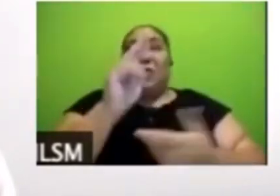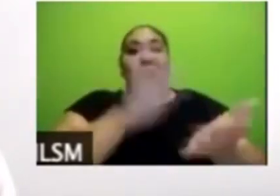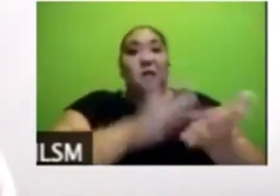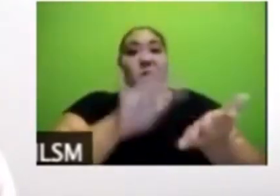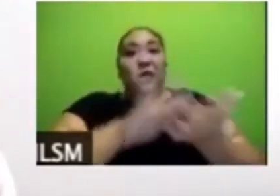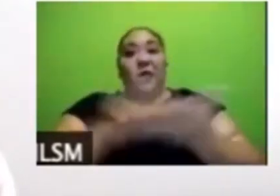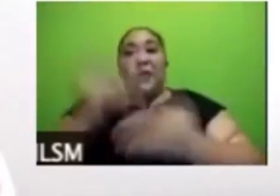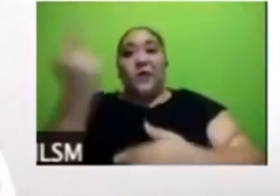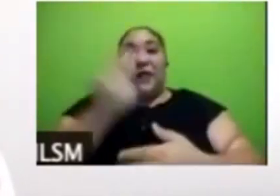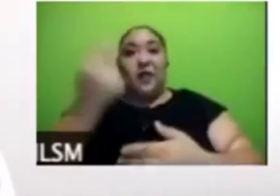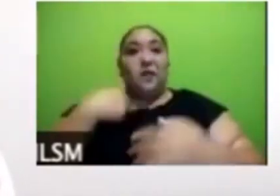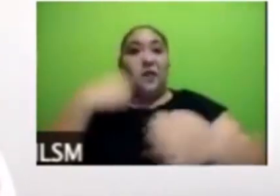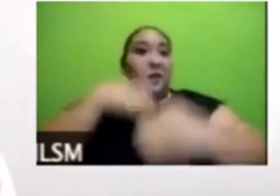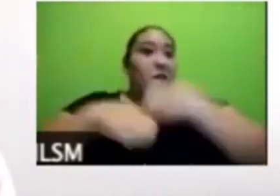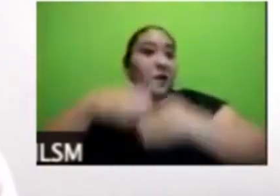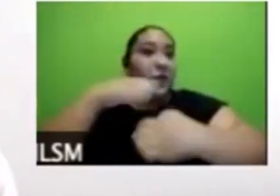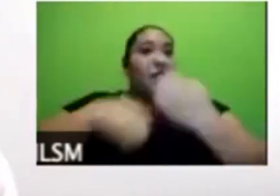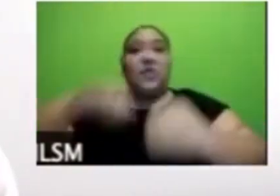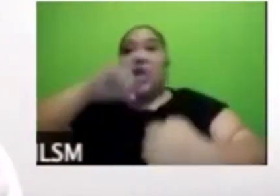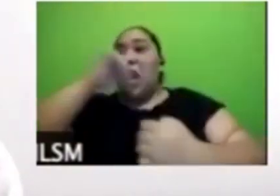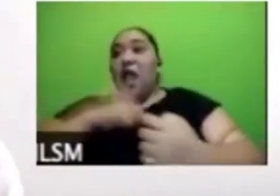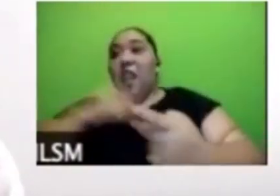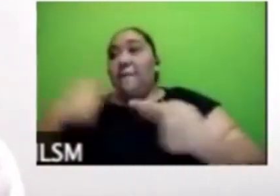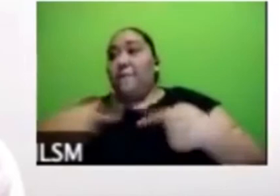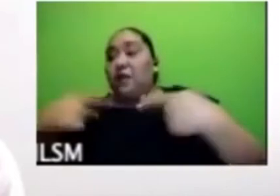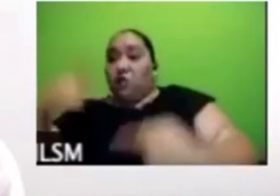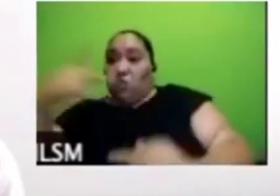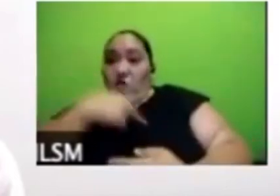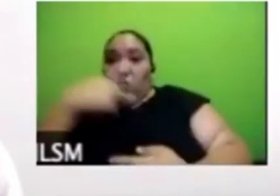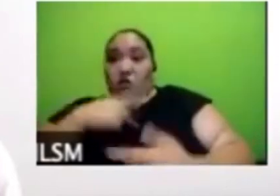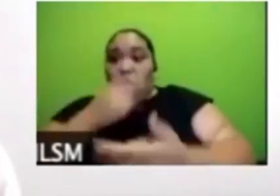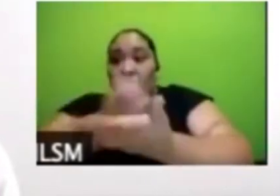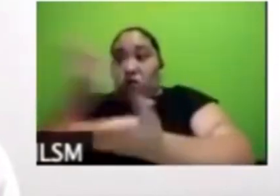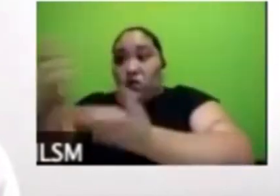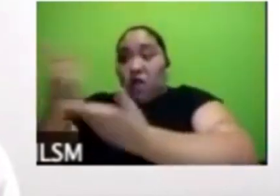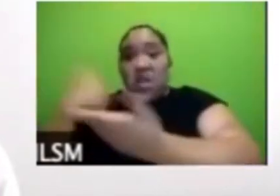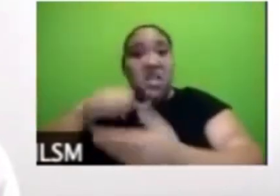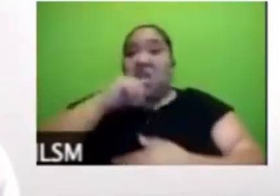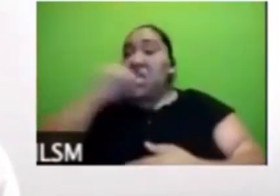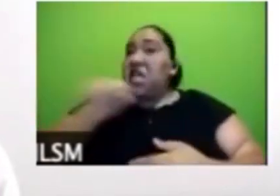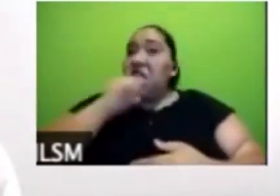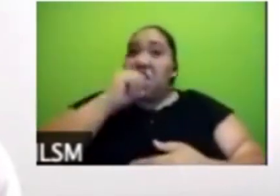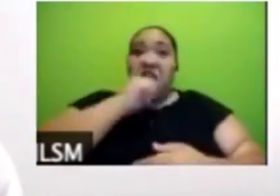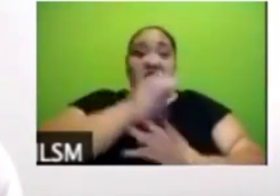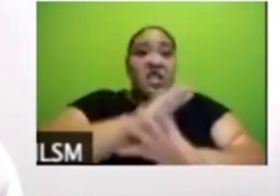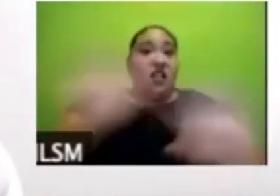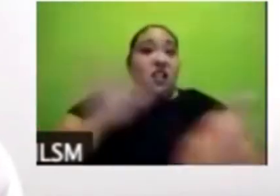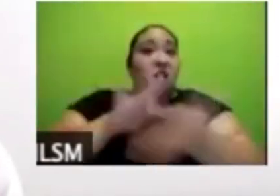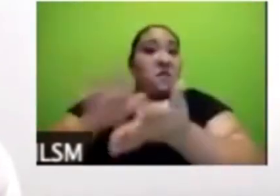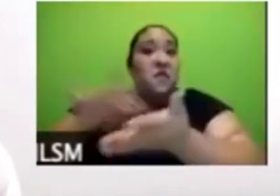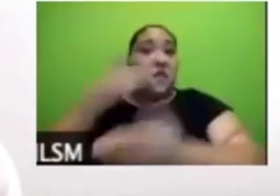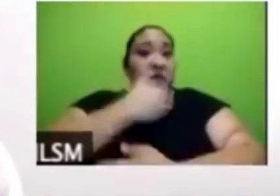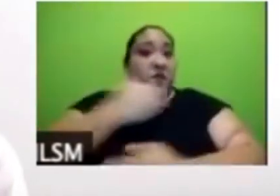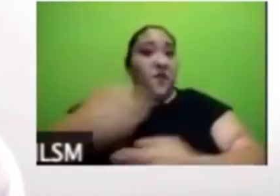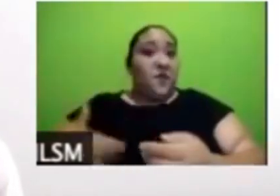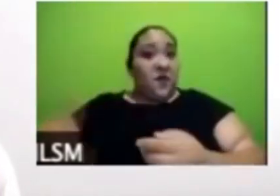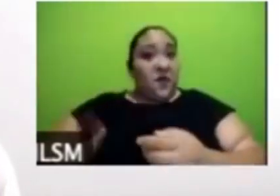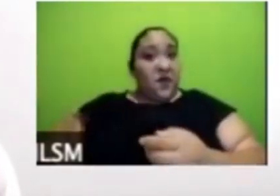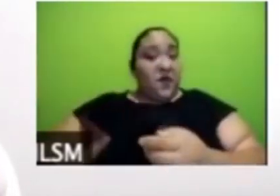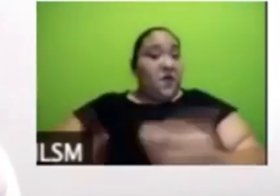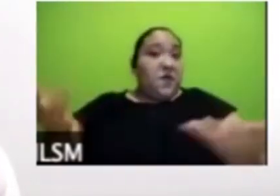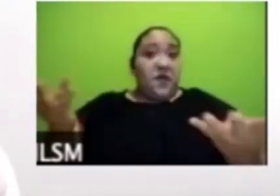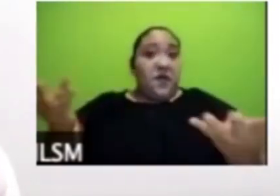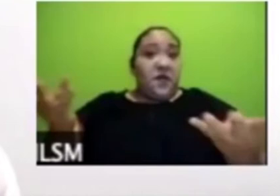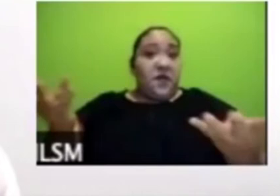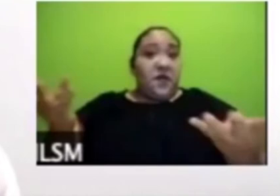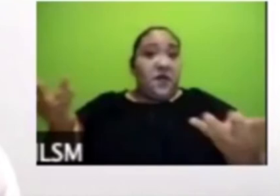más necesitados ni para la economía en general y claramente están padeciendo un dilema en el que los ha puesto esta